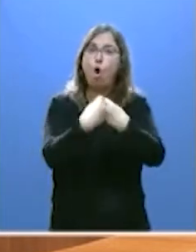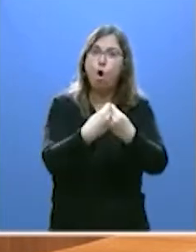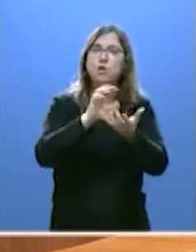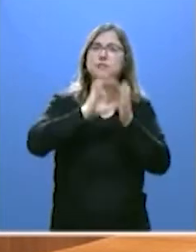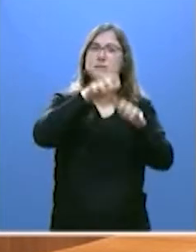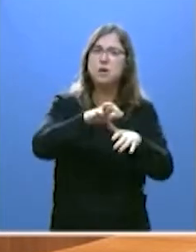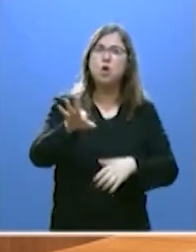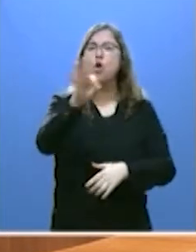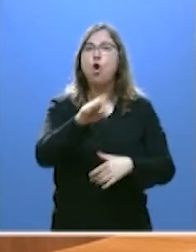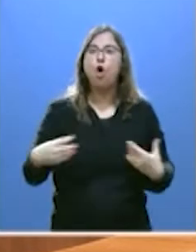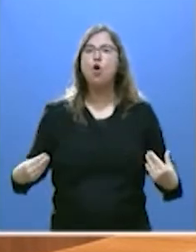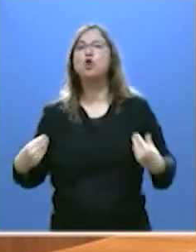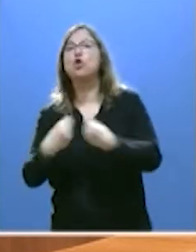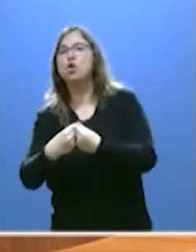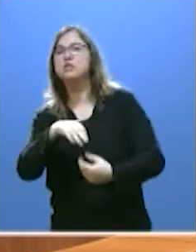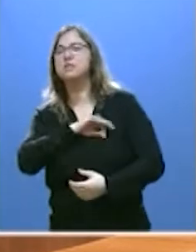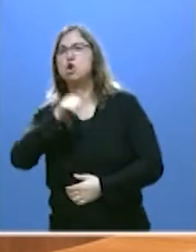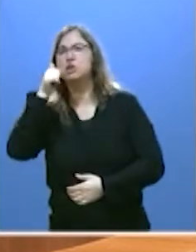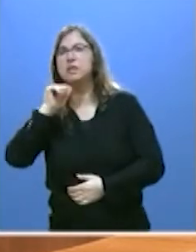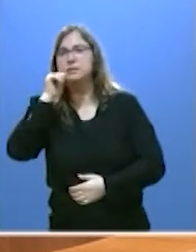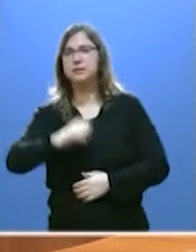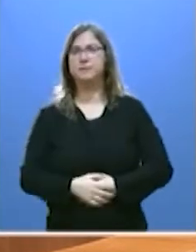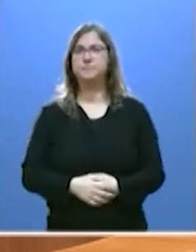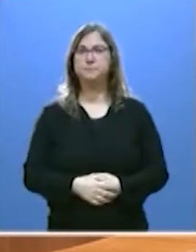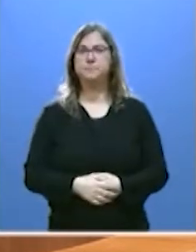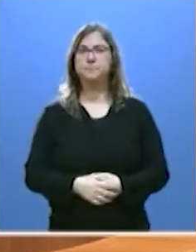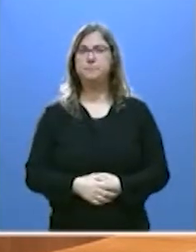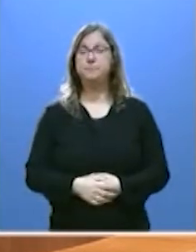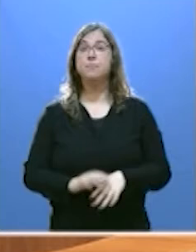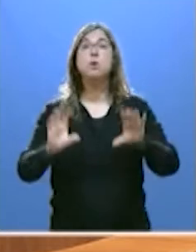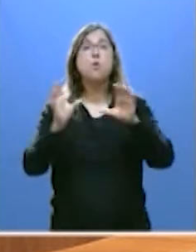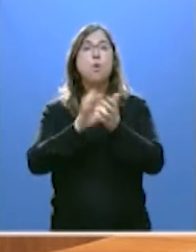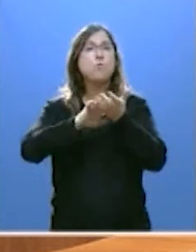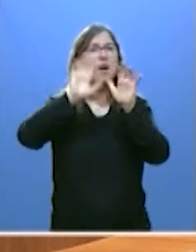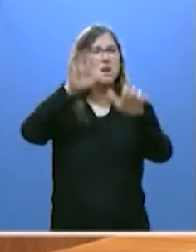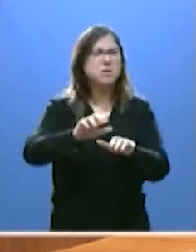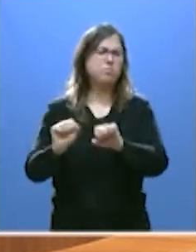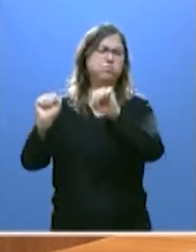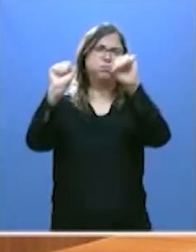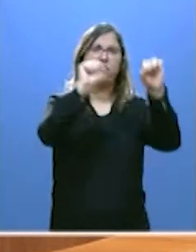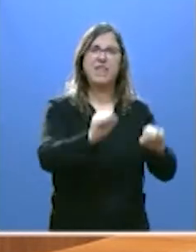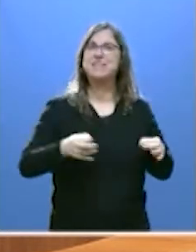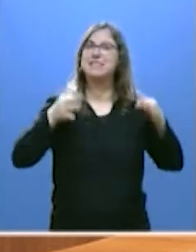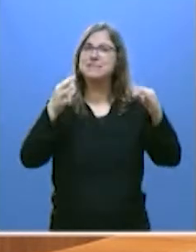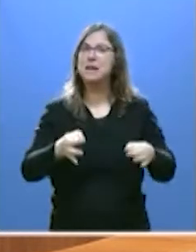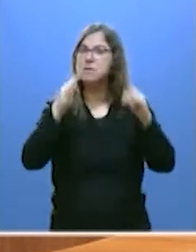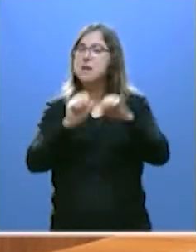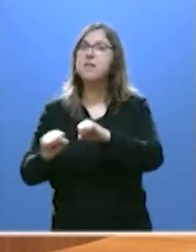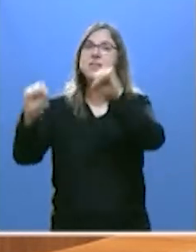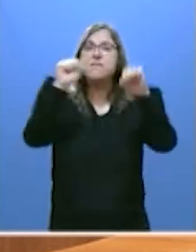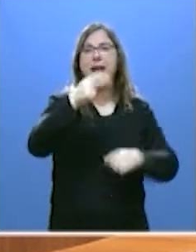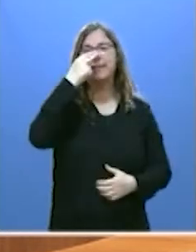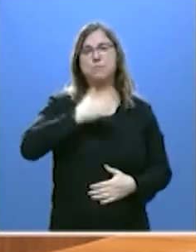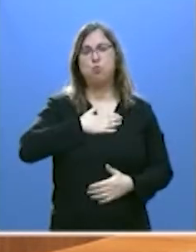o al lado del señor Sánchez? La Junta defiende y defenderá siempre los intereses de Castilla y León